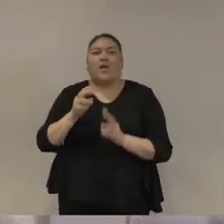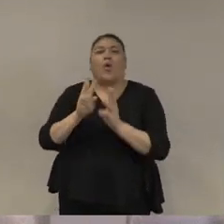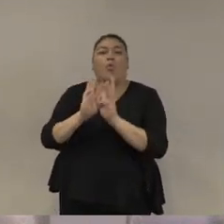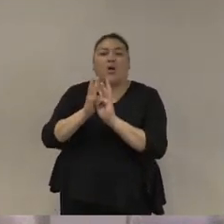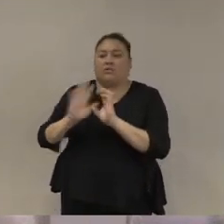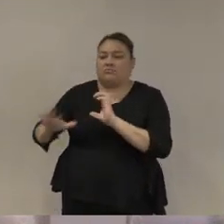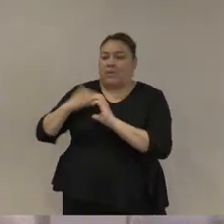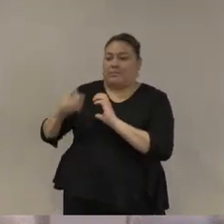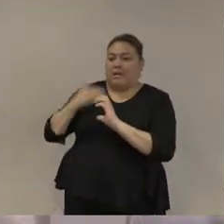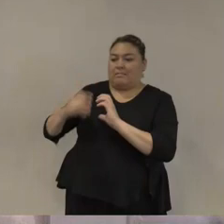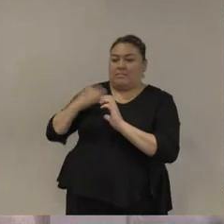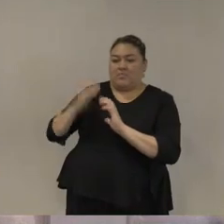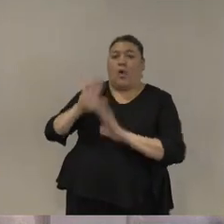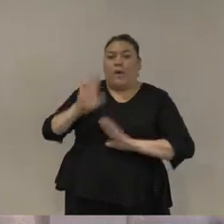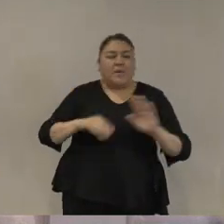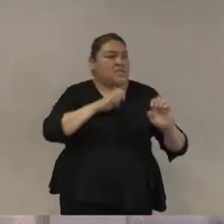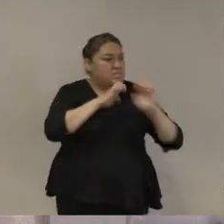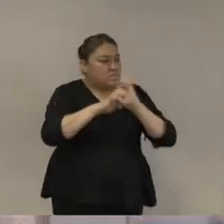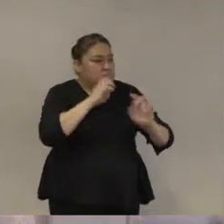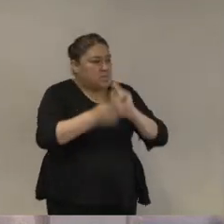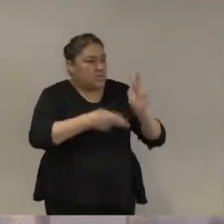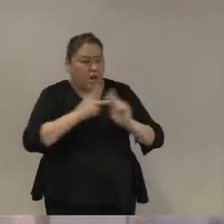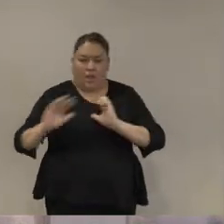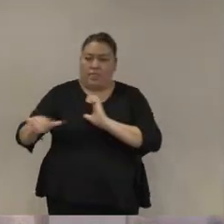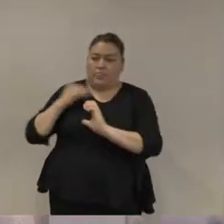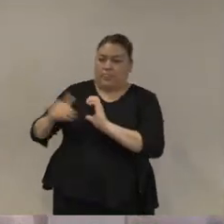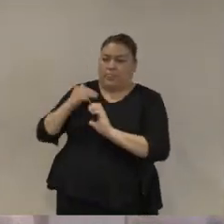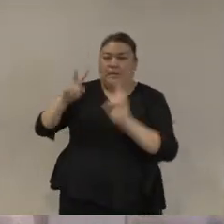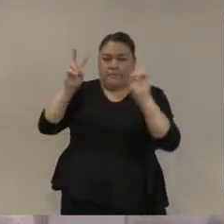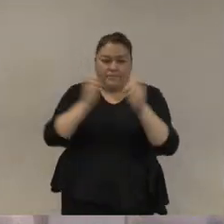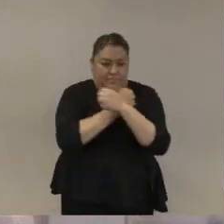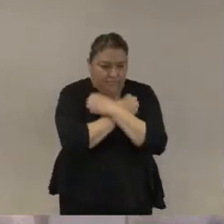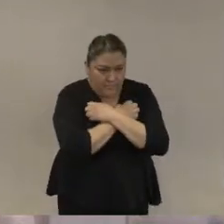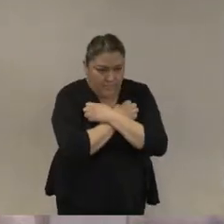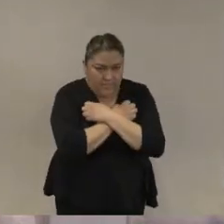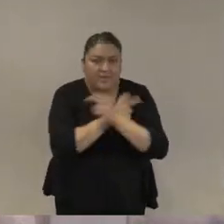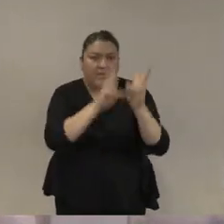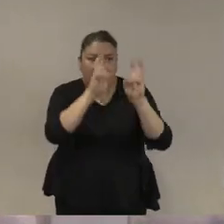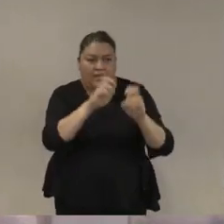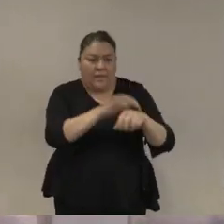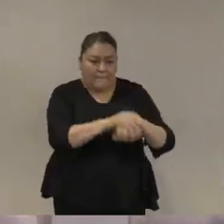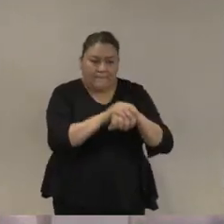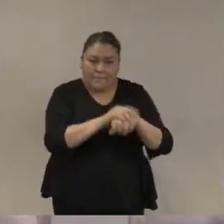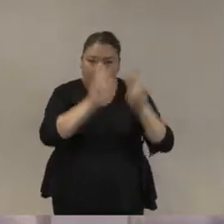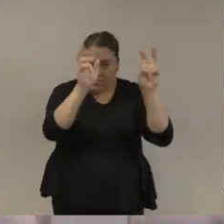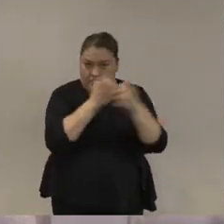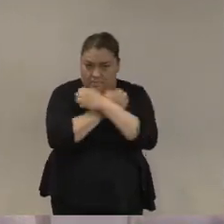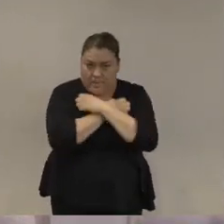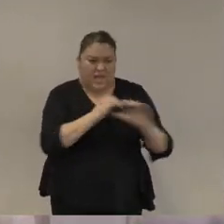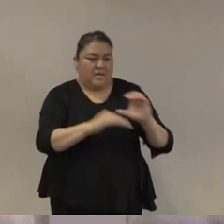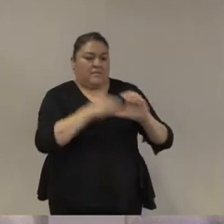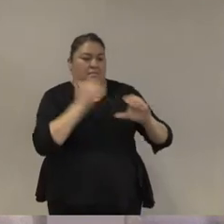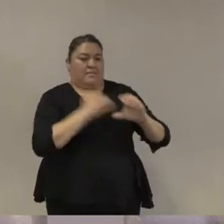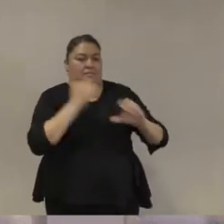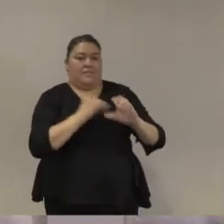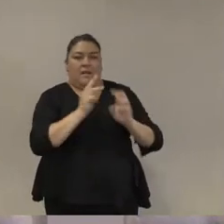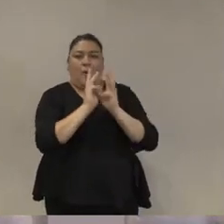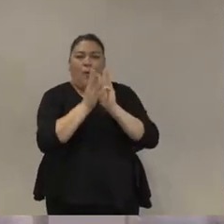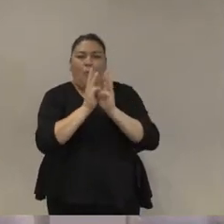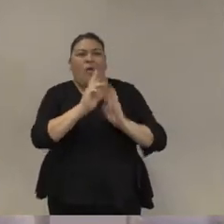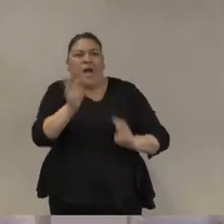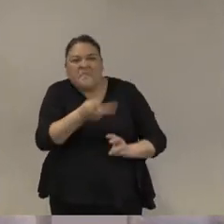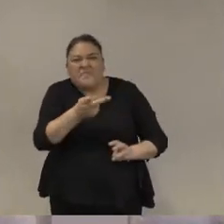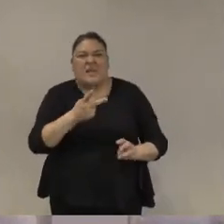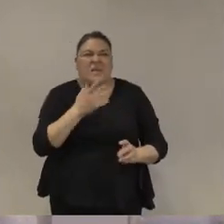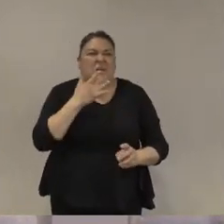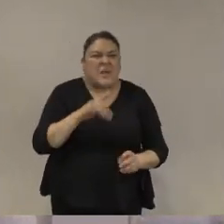depende de qué estoy entrevistando si estoy entrevistando a alguien de educación entonces empieza a hervir con los amigos que tengo del tema educación entonces pregúntale